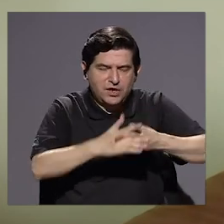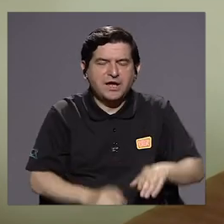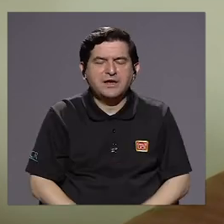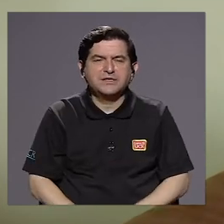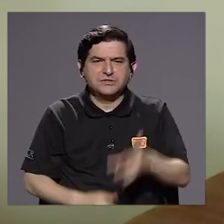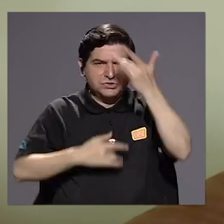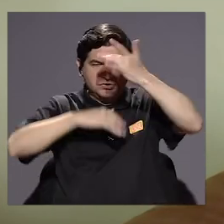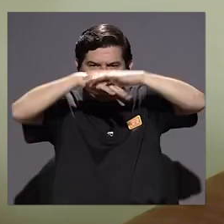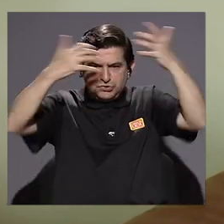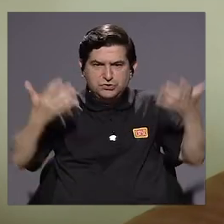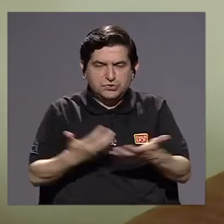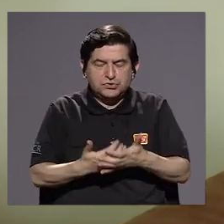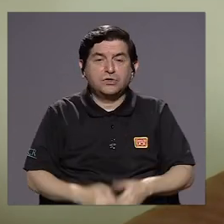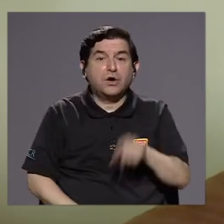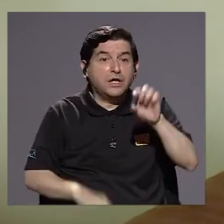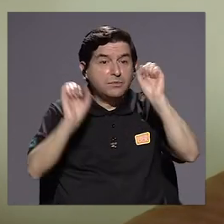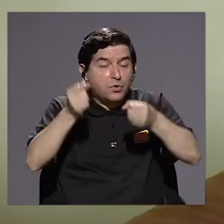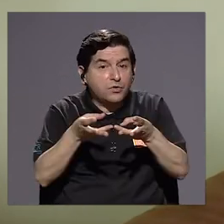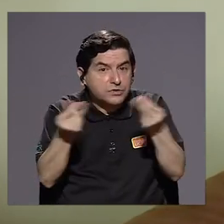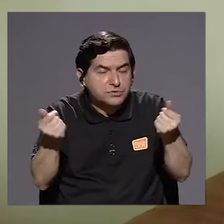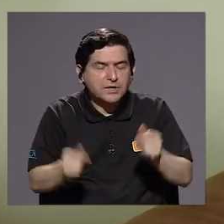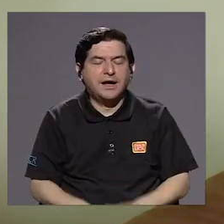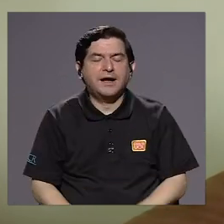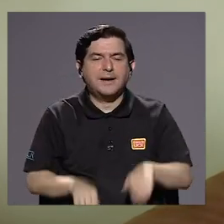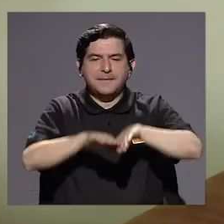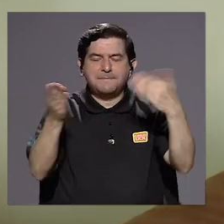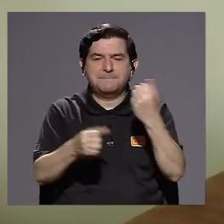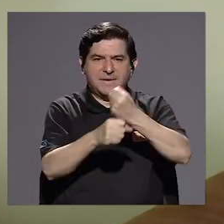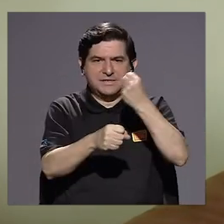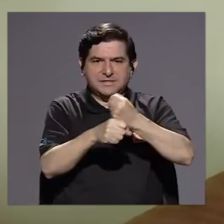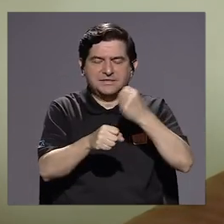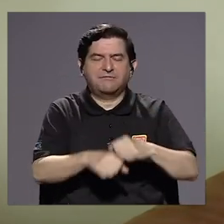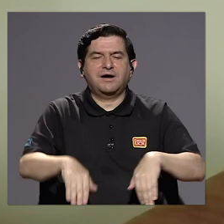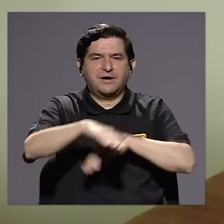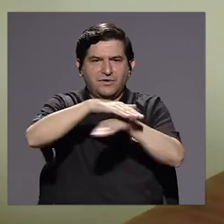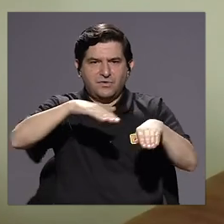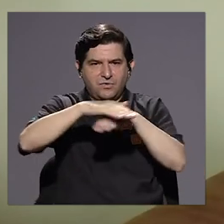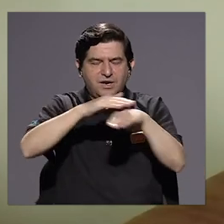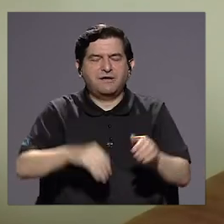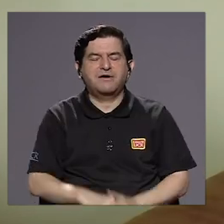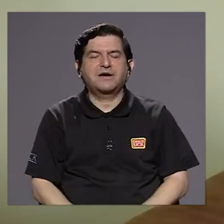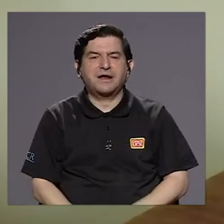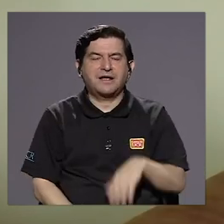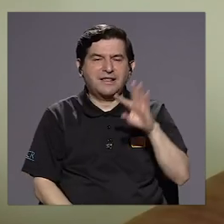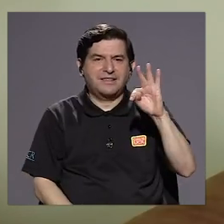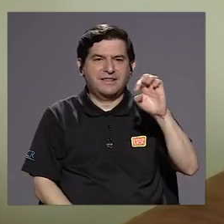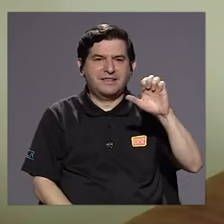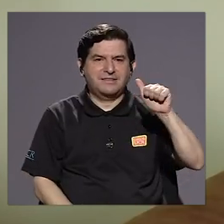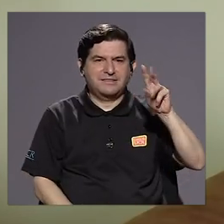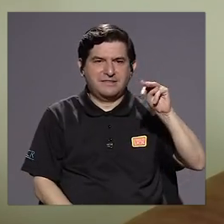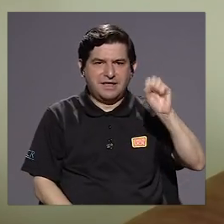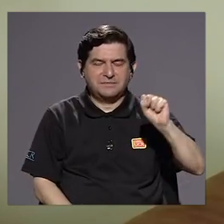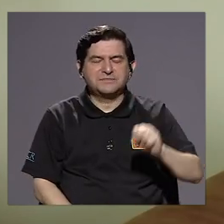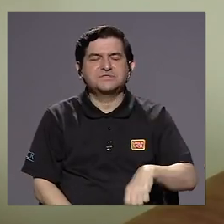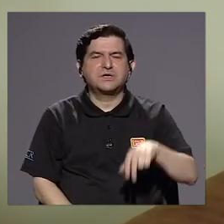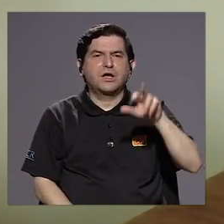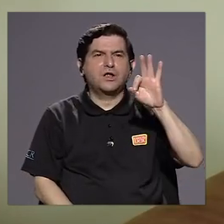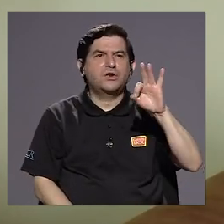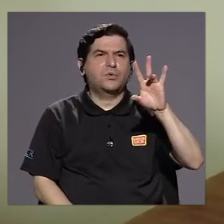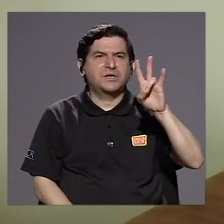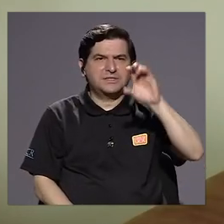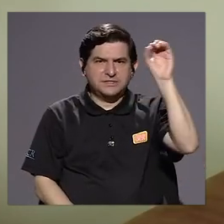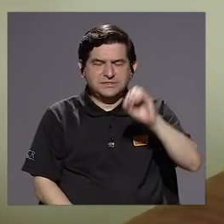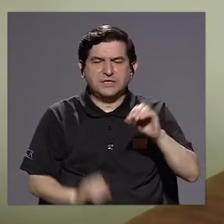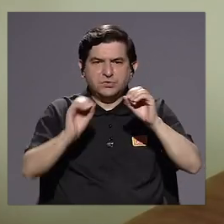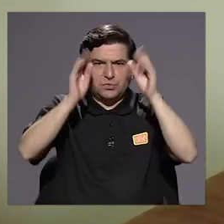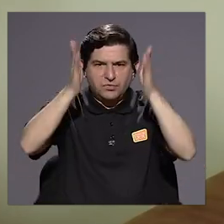fue que establecamos toda la mesa de trabajo para el desarrollo de la plataforma Teams, que en este momento está el noventa siete por ciento de los estudiantes